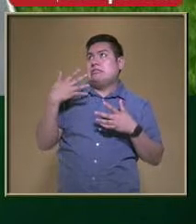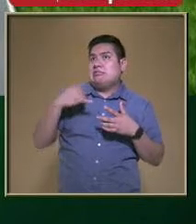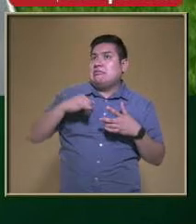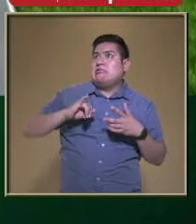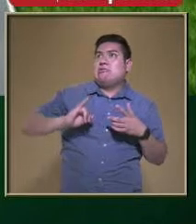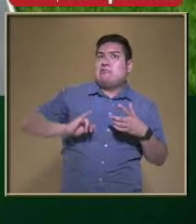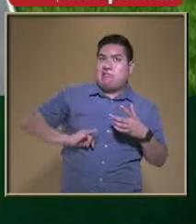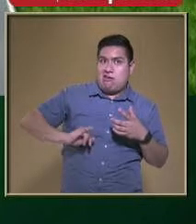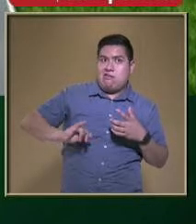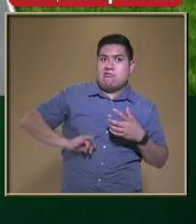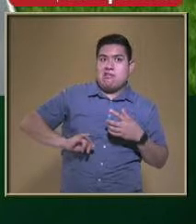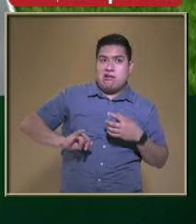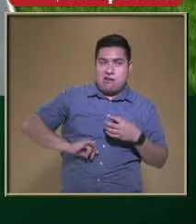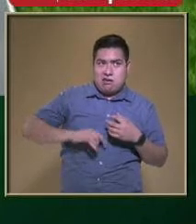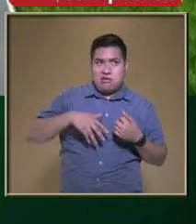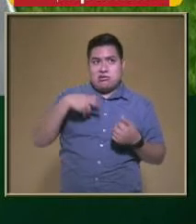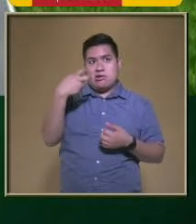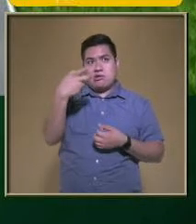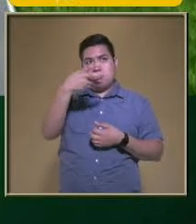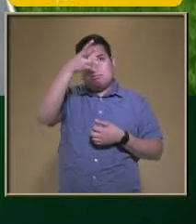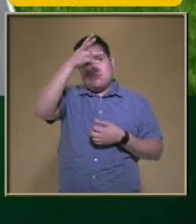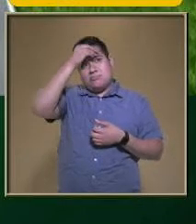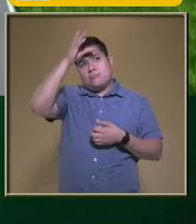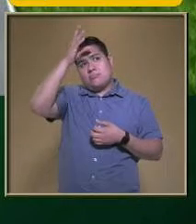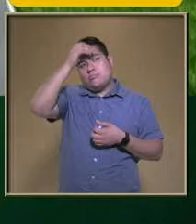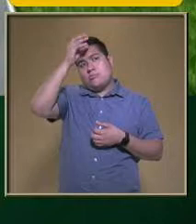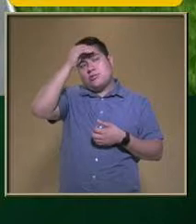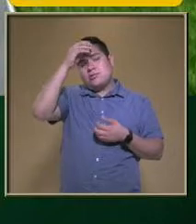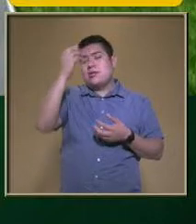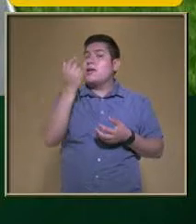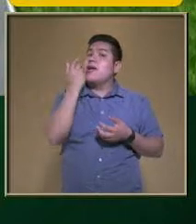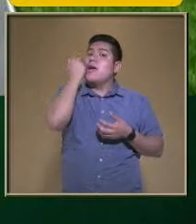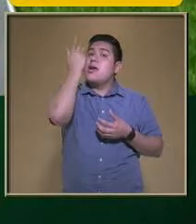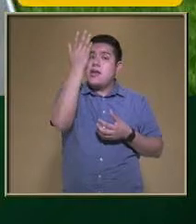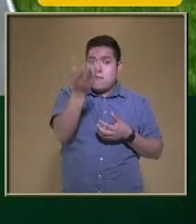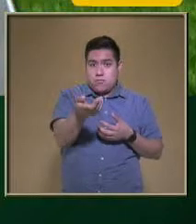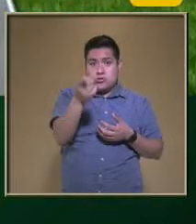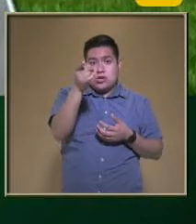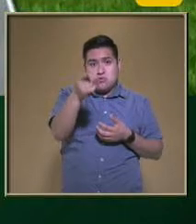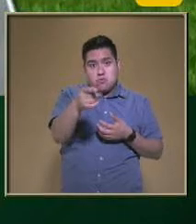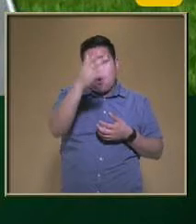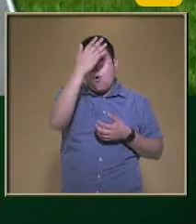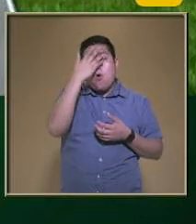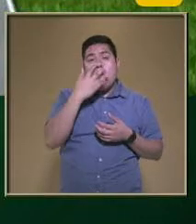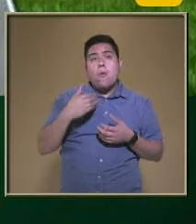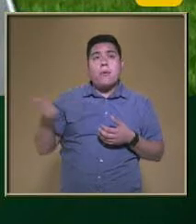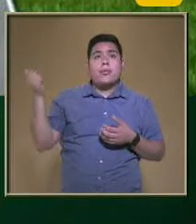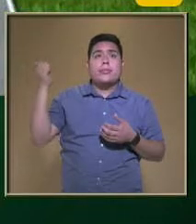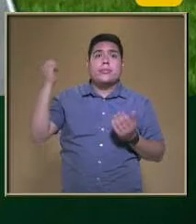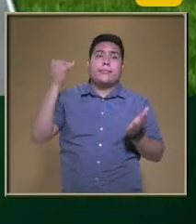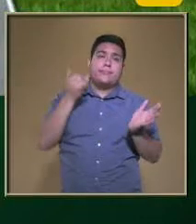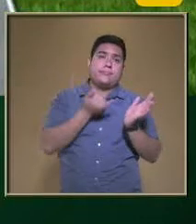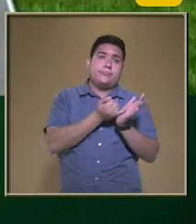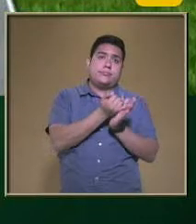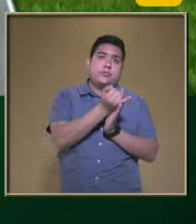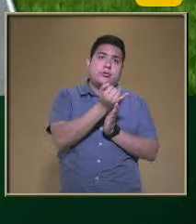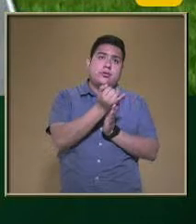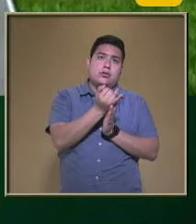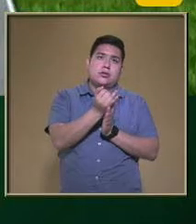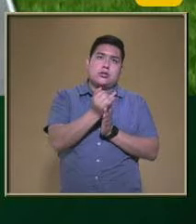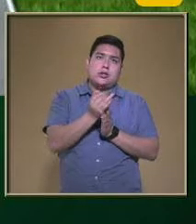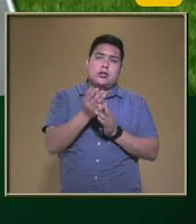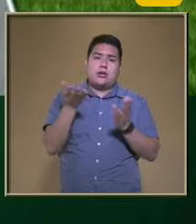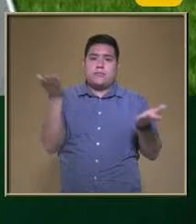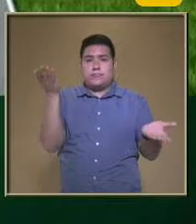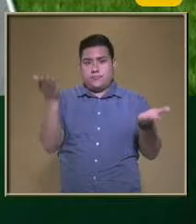aprendizaje Se busca Que tengas tú La capacidad De decidir Qué camino seguir